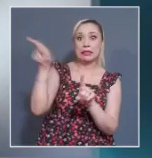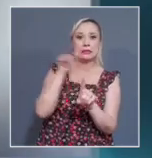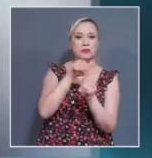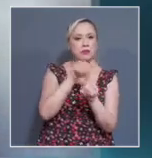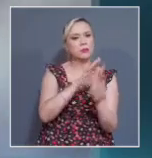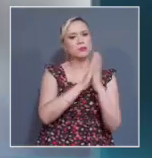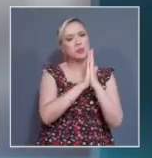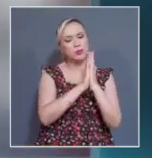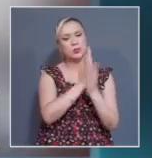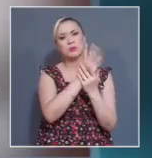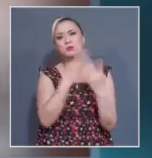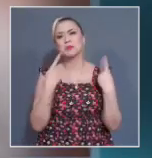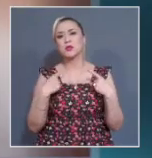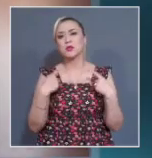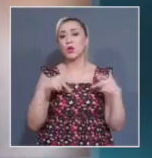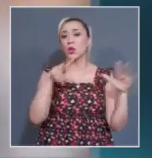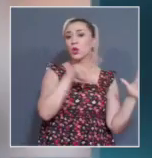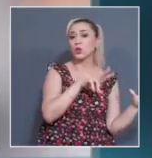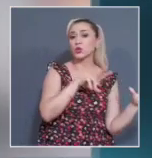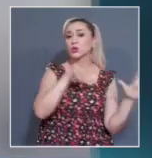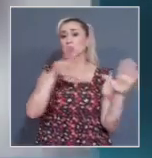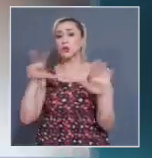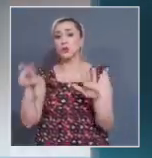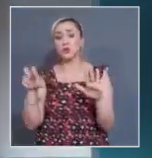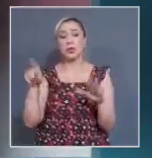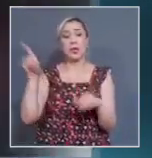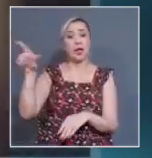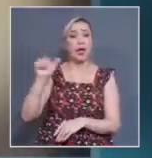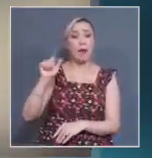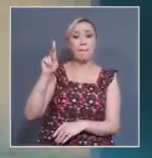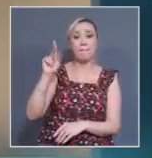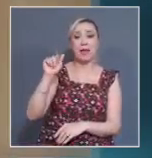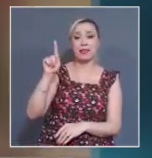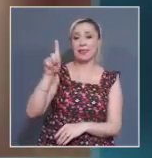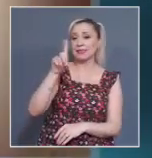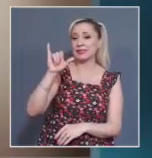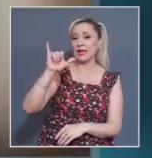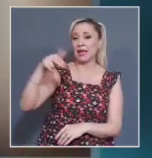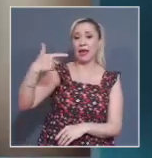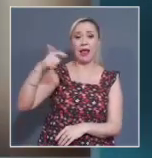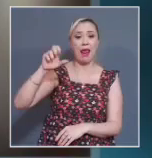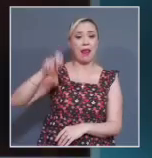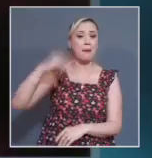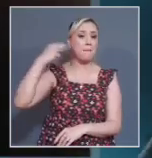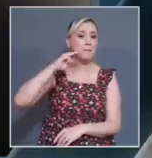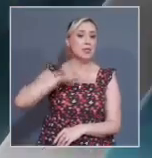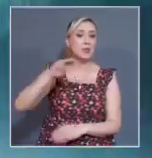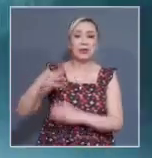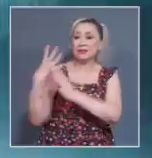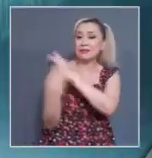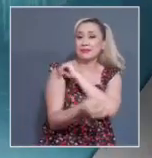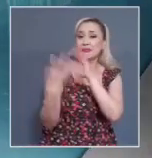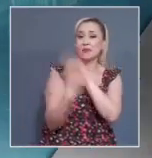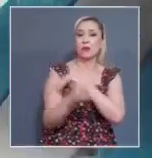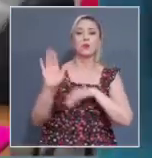al menos 800 personas en Apatzingán, Michoacán, por disputas territoriales entre bandas criminales.